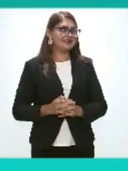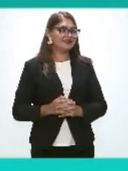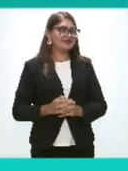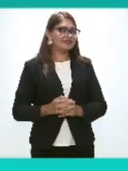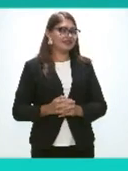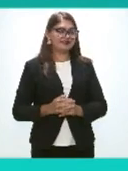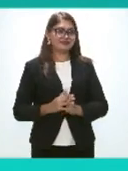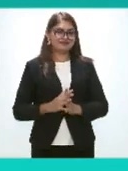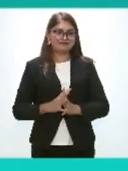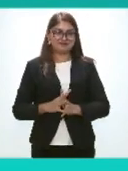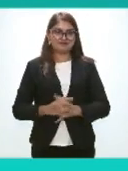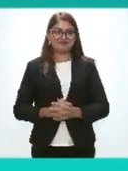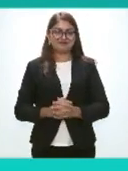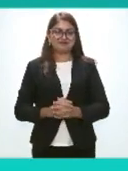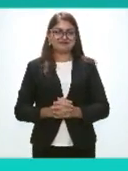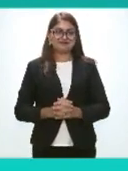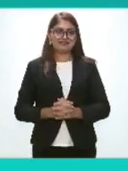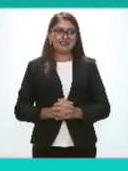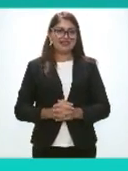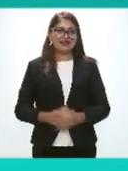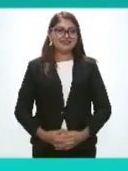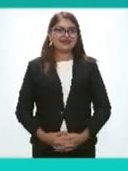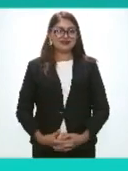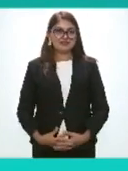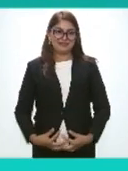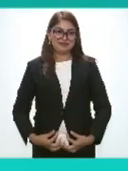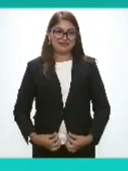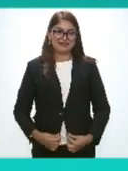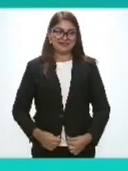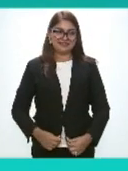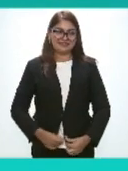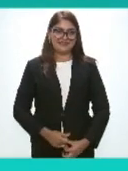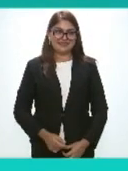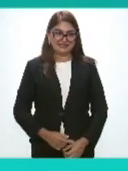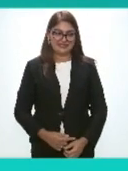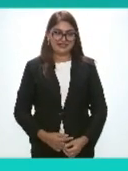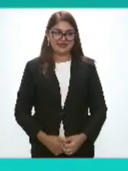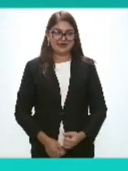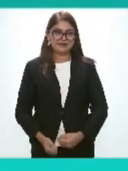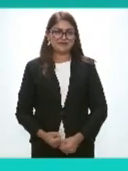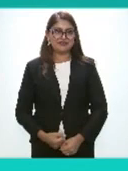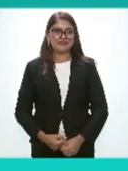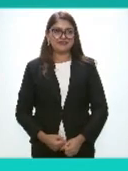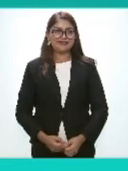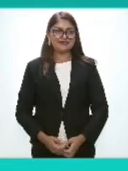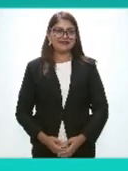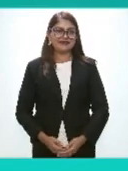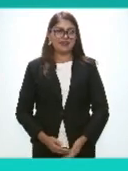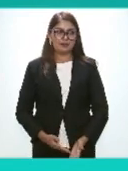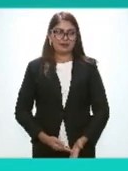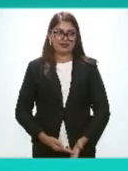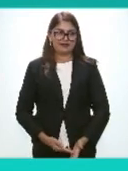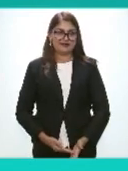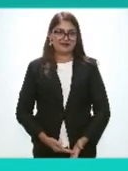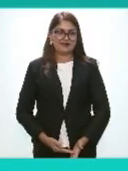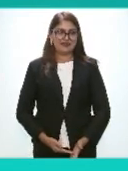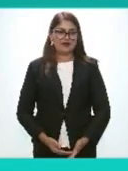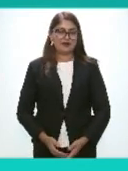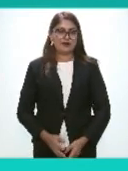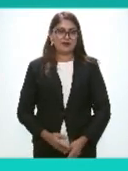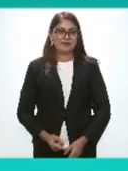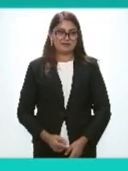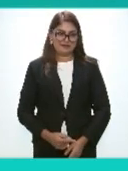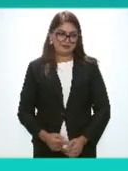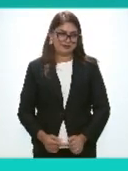Sí, de hecho está hablando, pero no se escucha De todos modos que Rebeca invite al doce, los